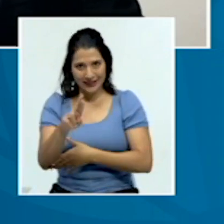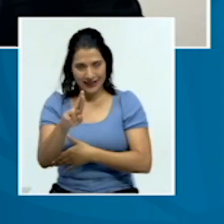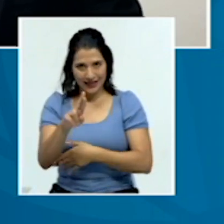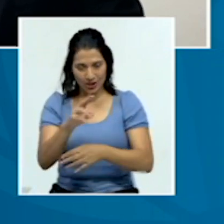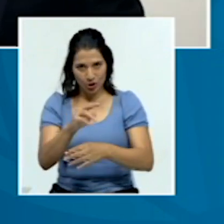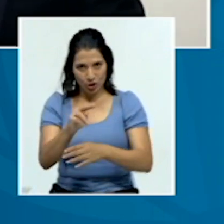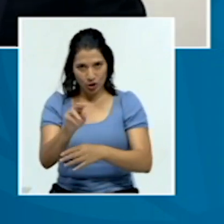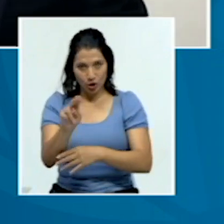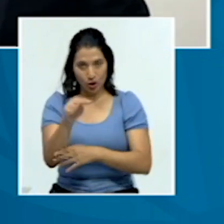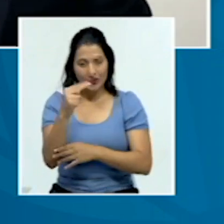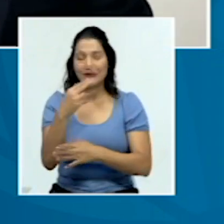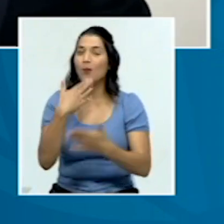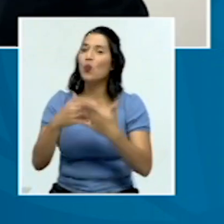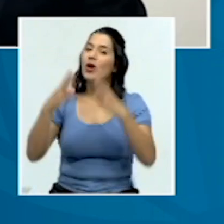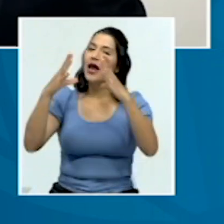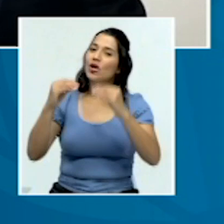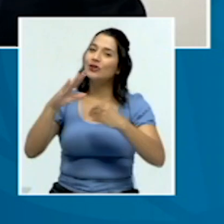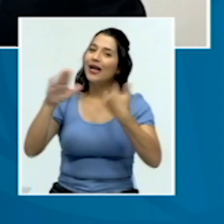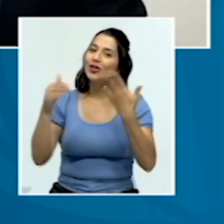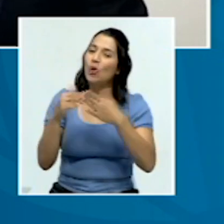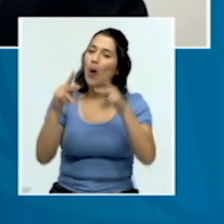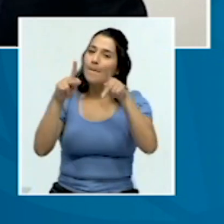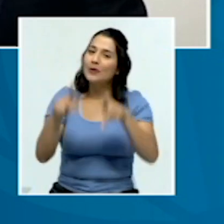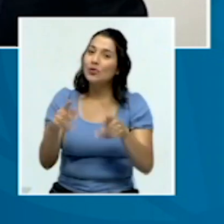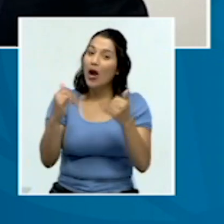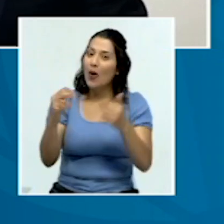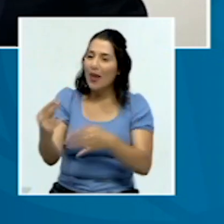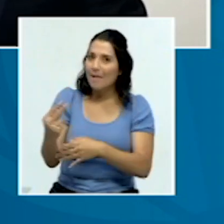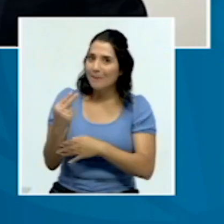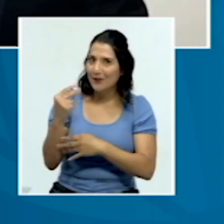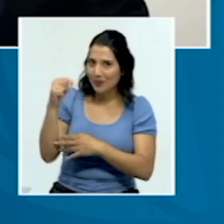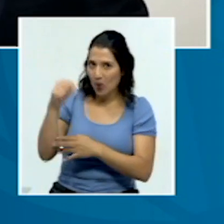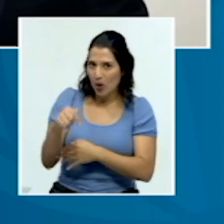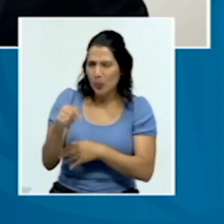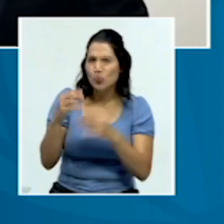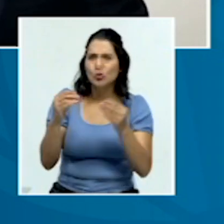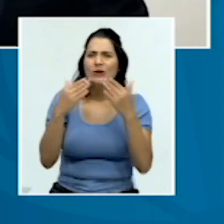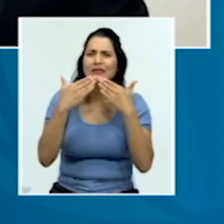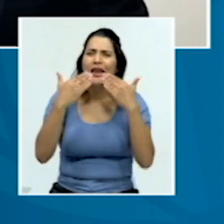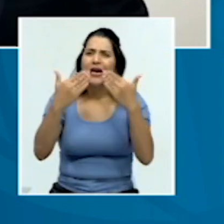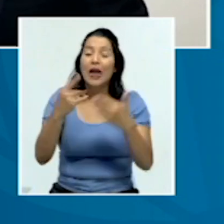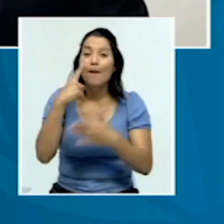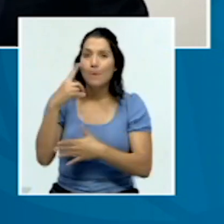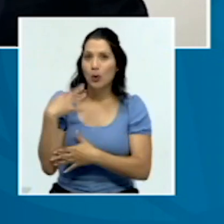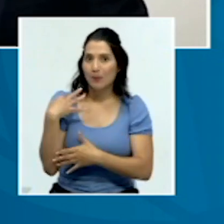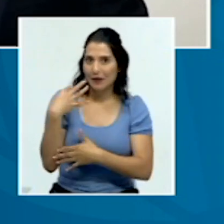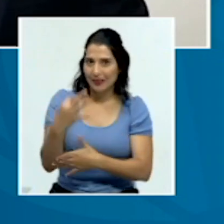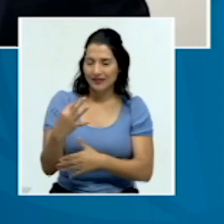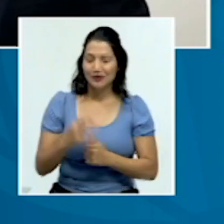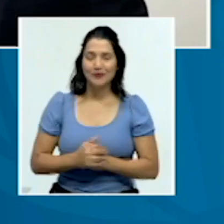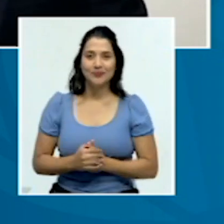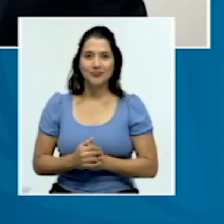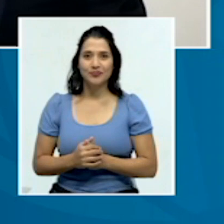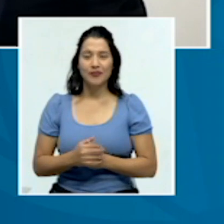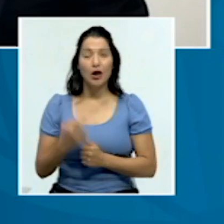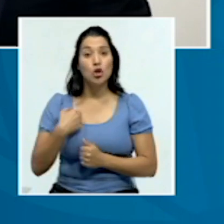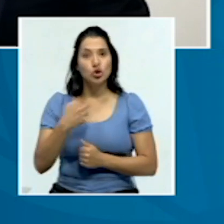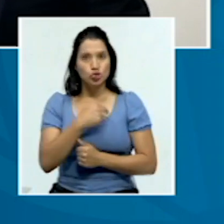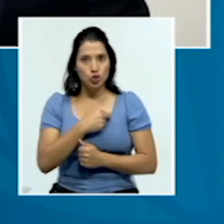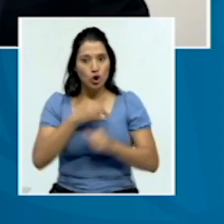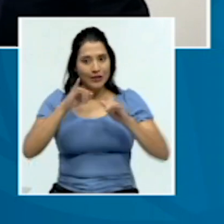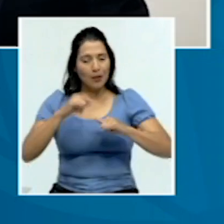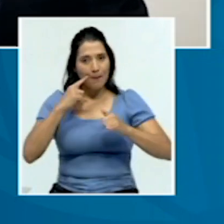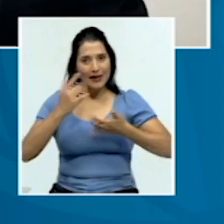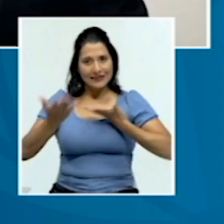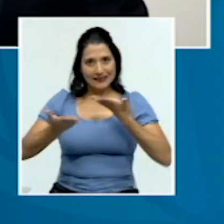Muy buenas noches a todas las personas que nos sintonizan el día de hoy y muchísimas gracias por la invitación. Estamos para servir